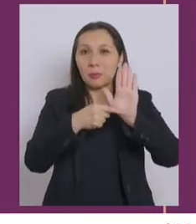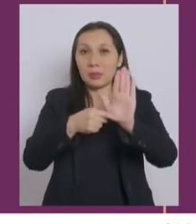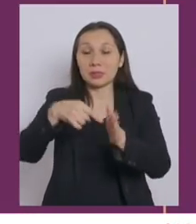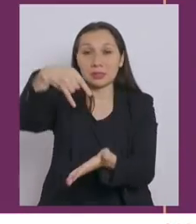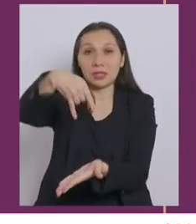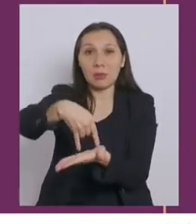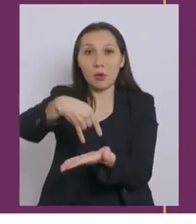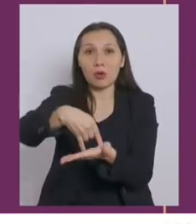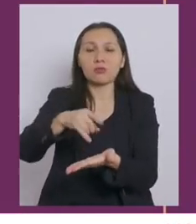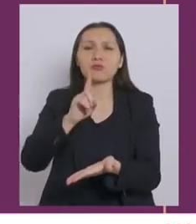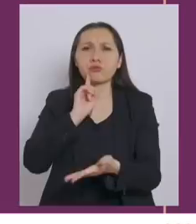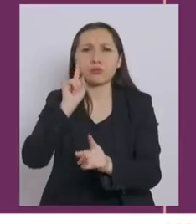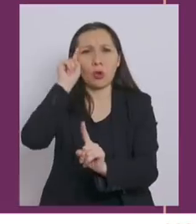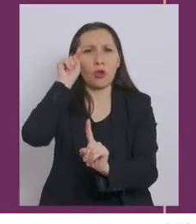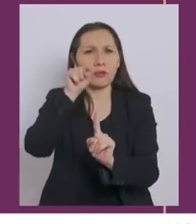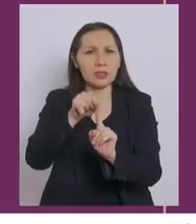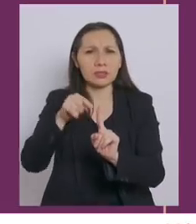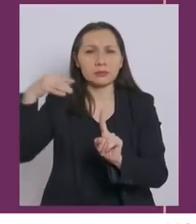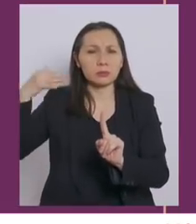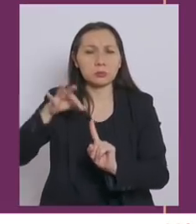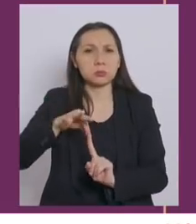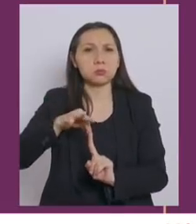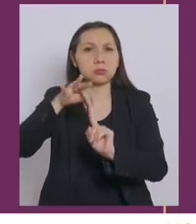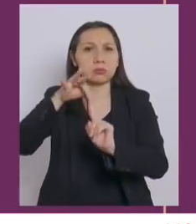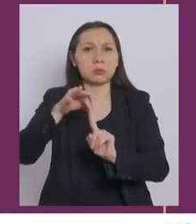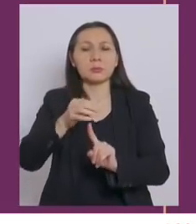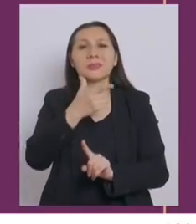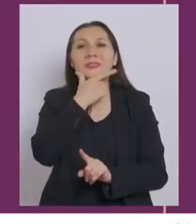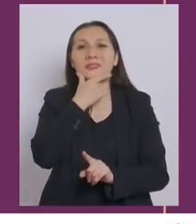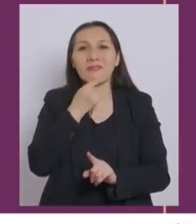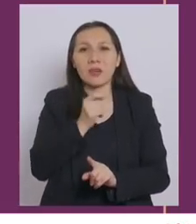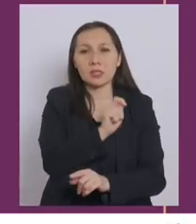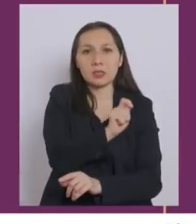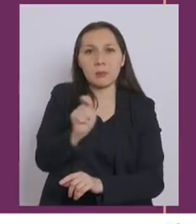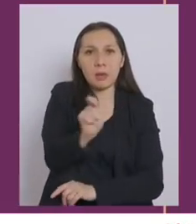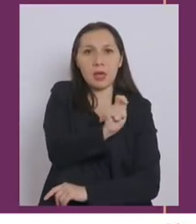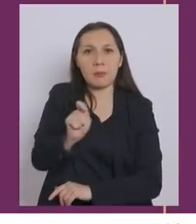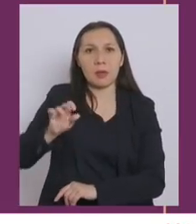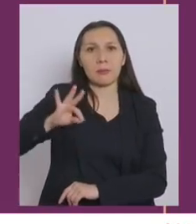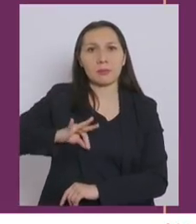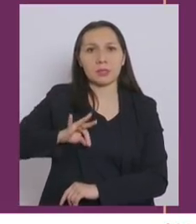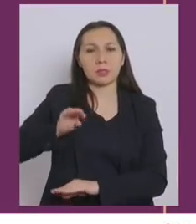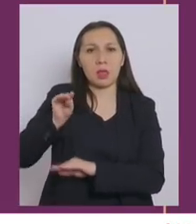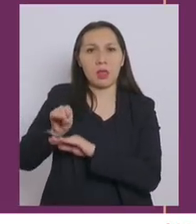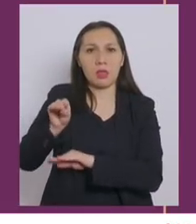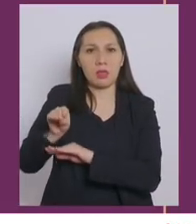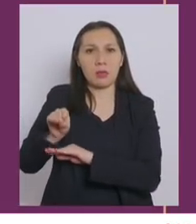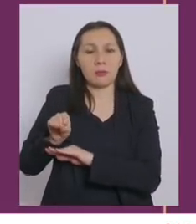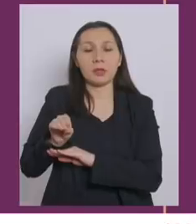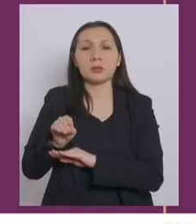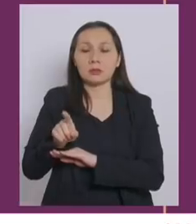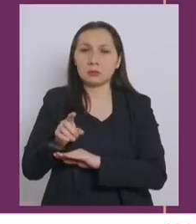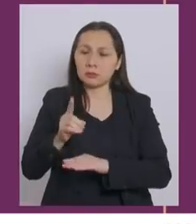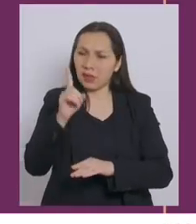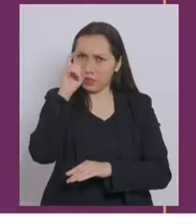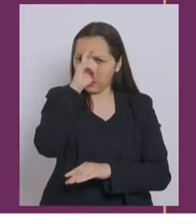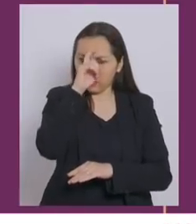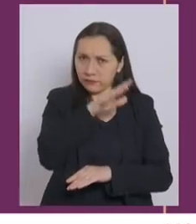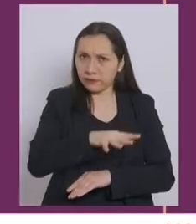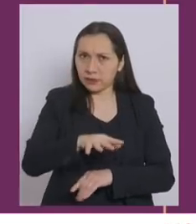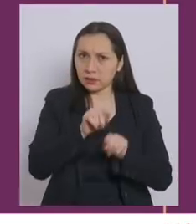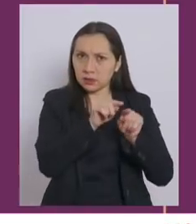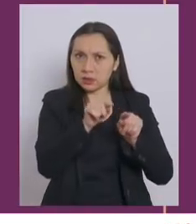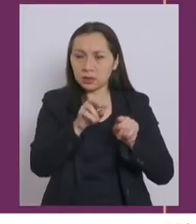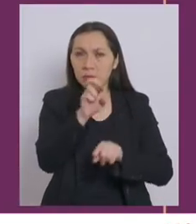Congreso tiene como objetivo central facilitar el pago de estas pensiones de alimento y hacerle muy difícil la